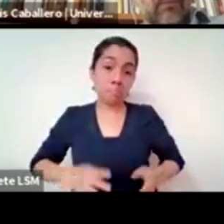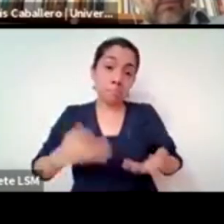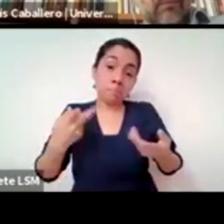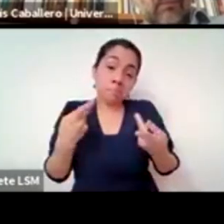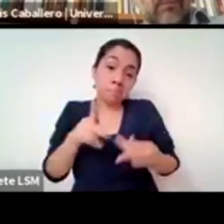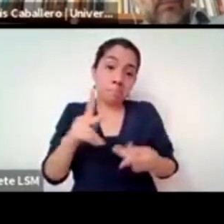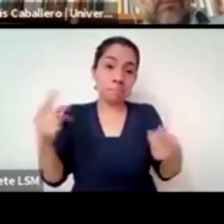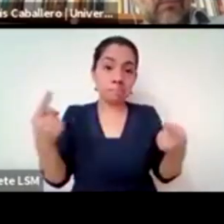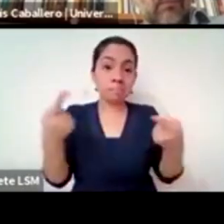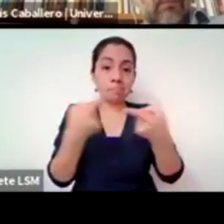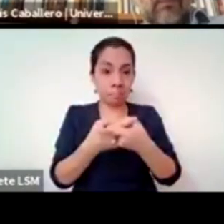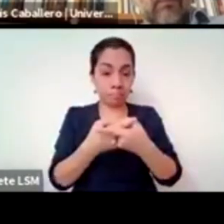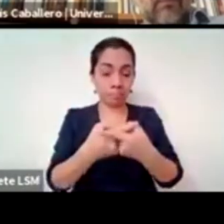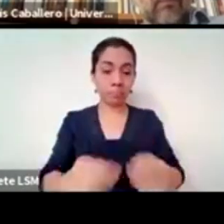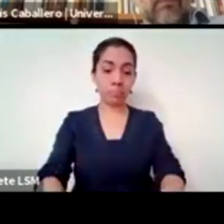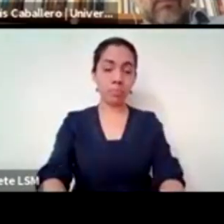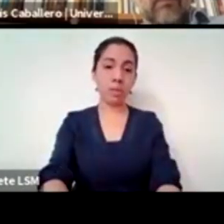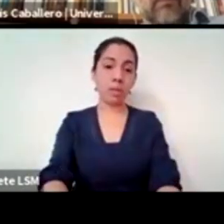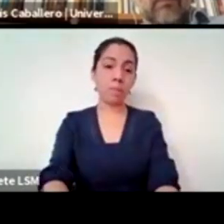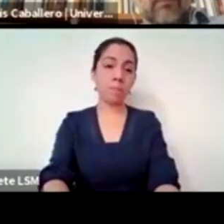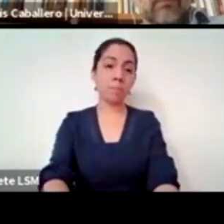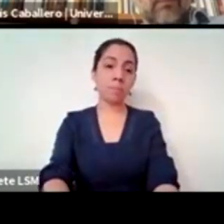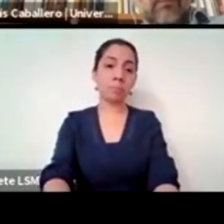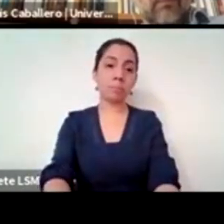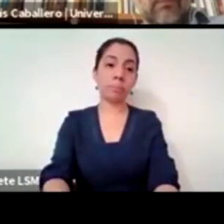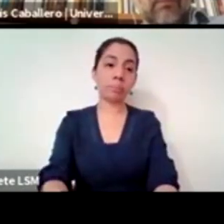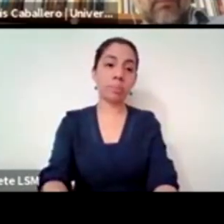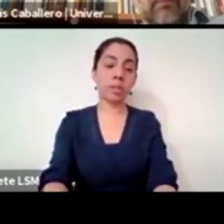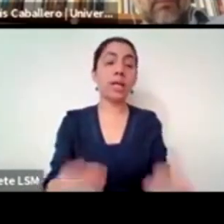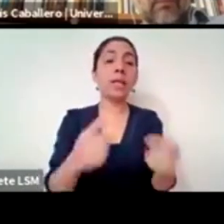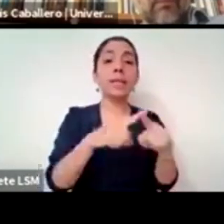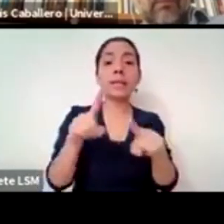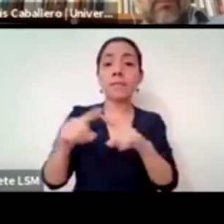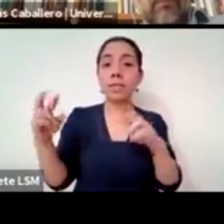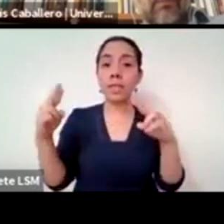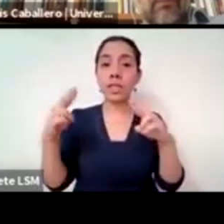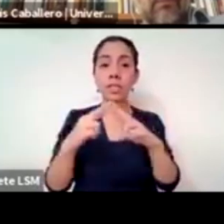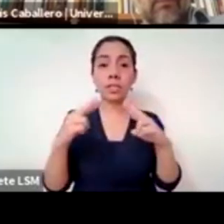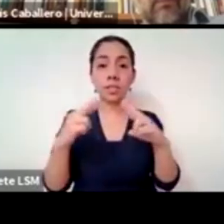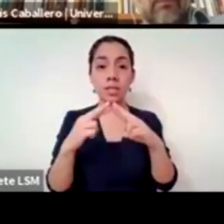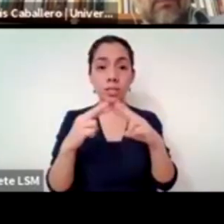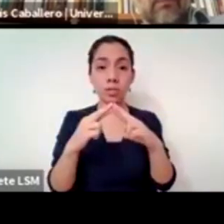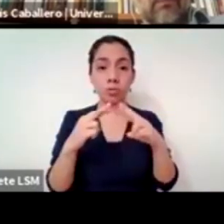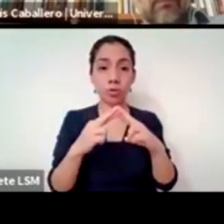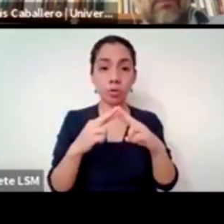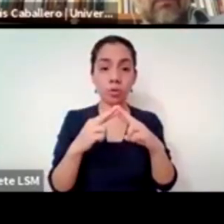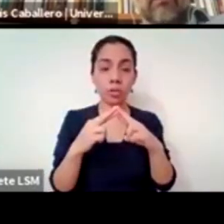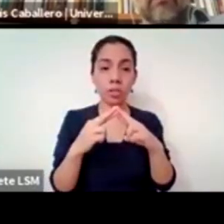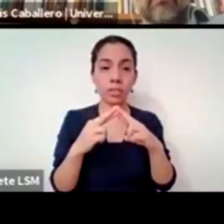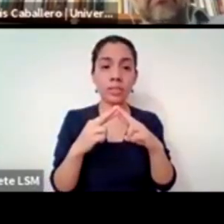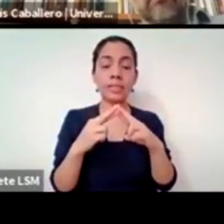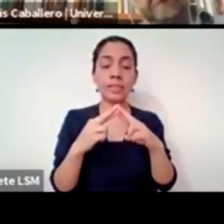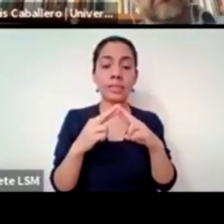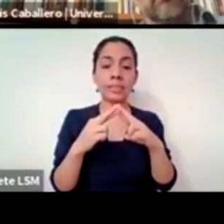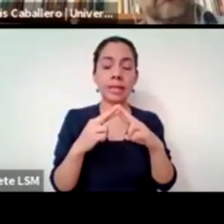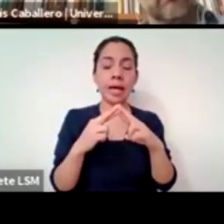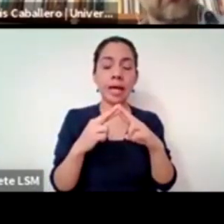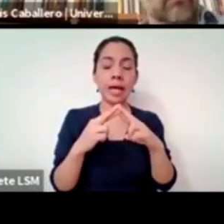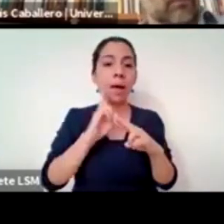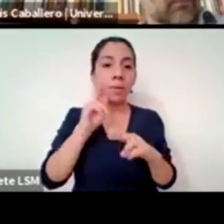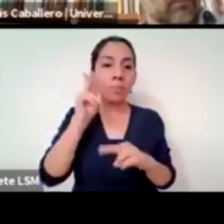constituyen el último de los bastiones en defensa del